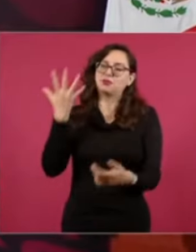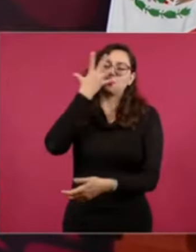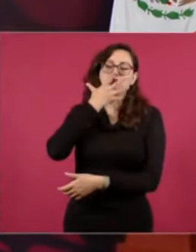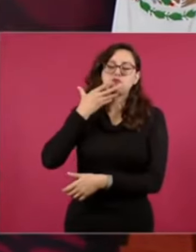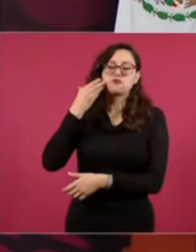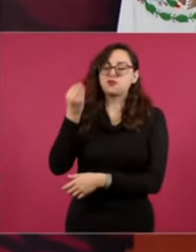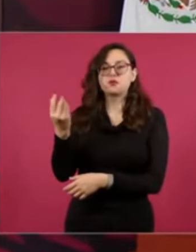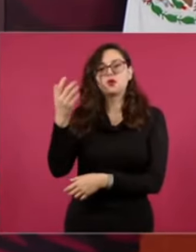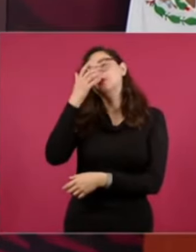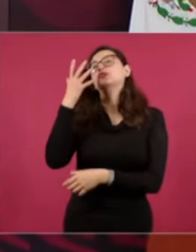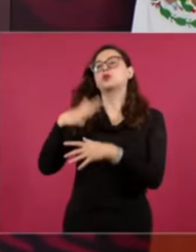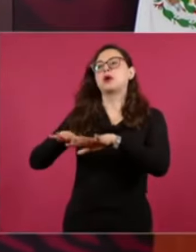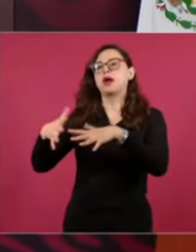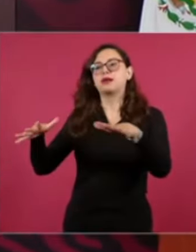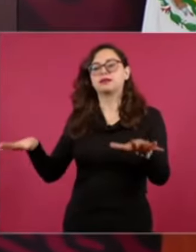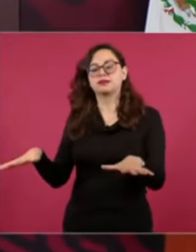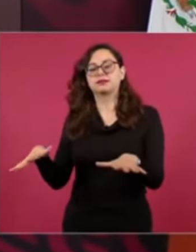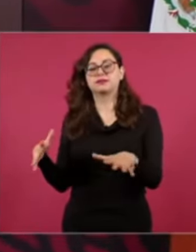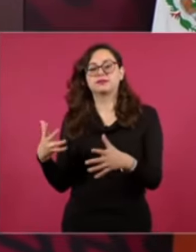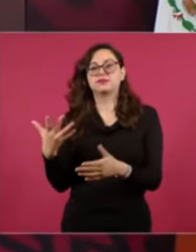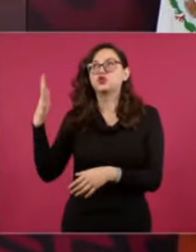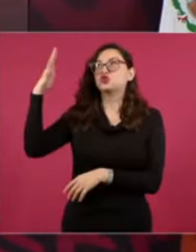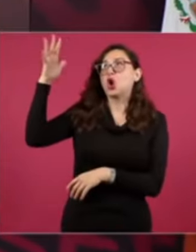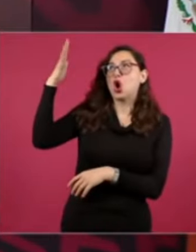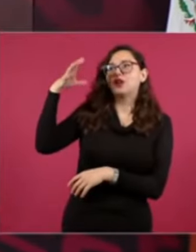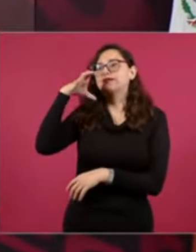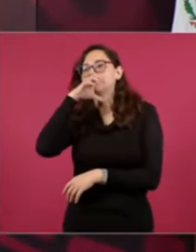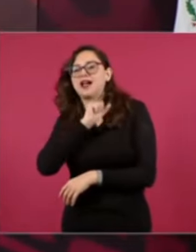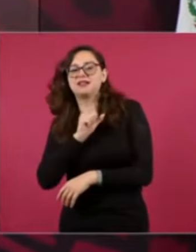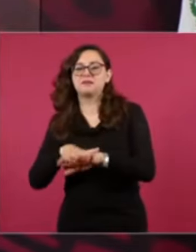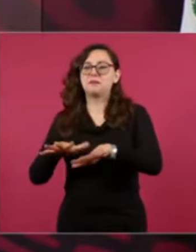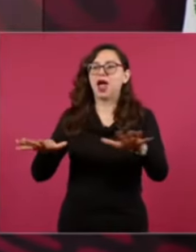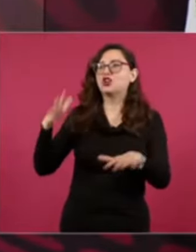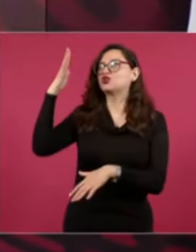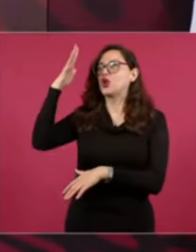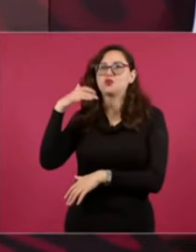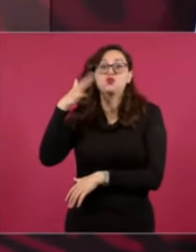El mar Caribe. Y el sol. Mar y sol.